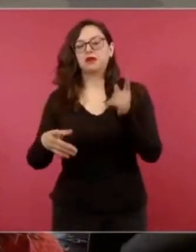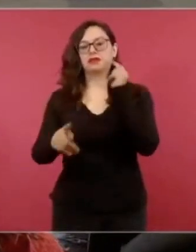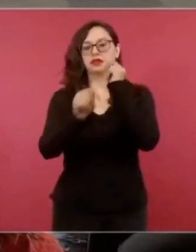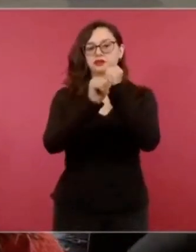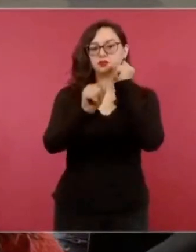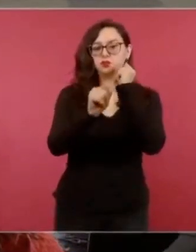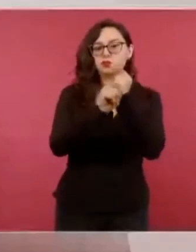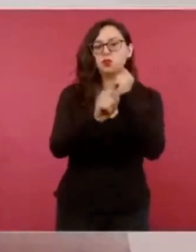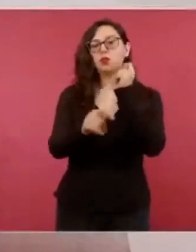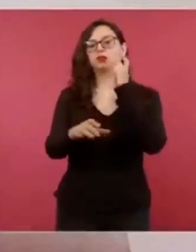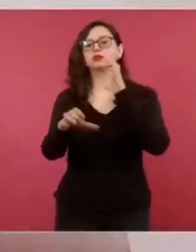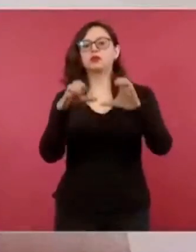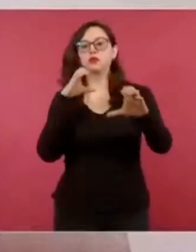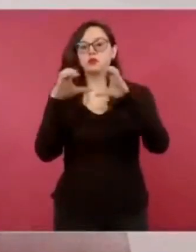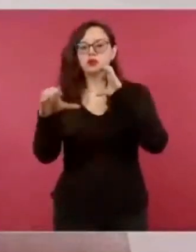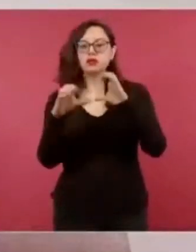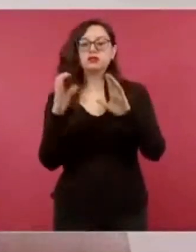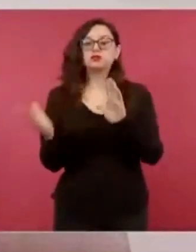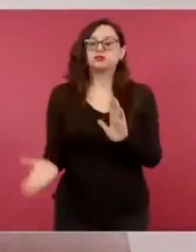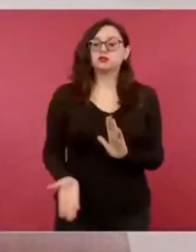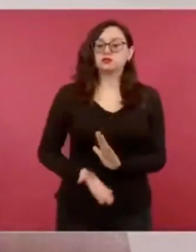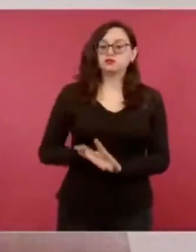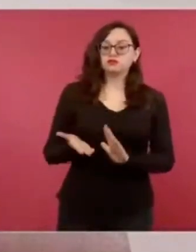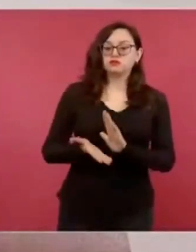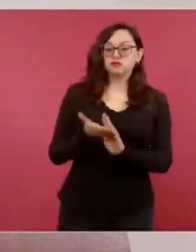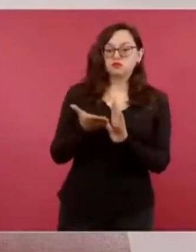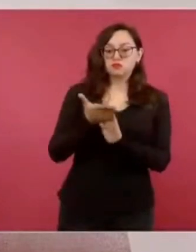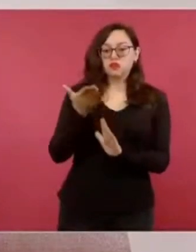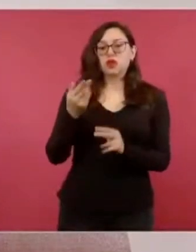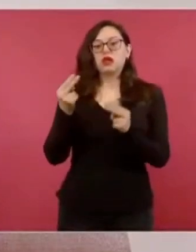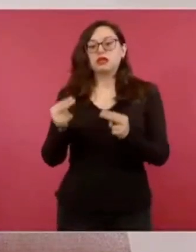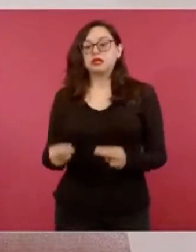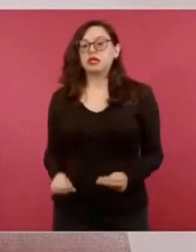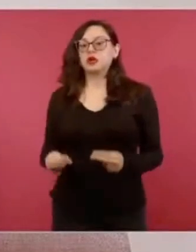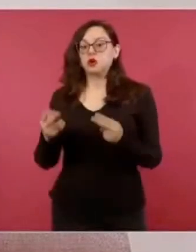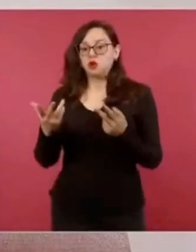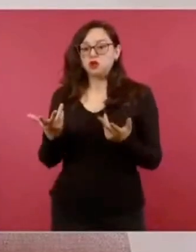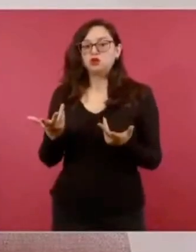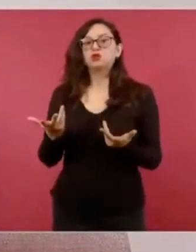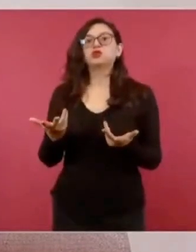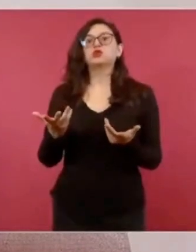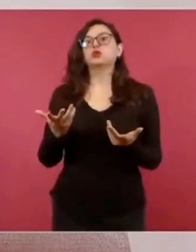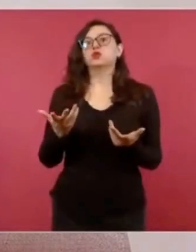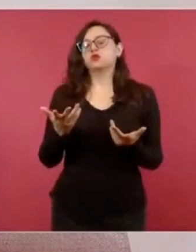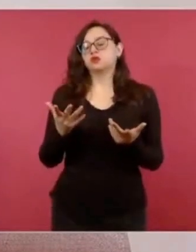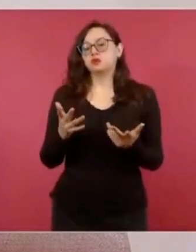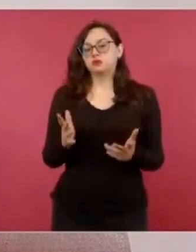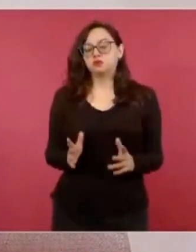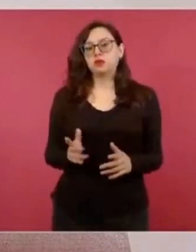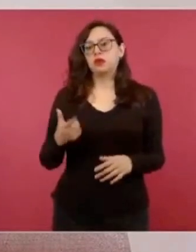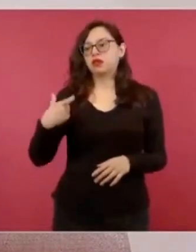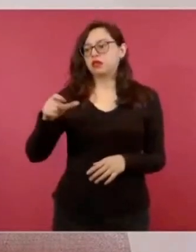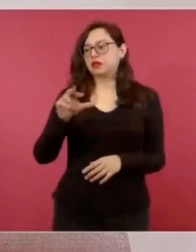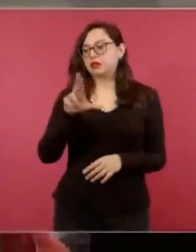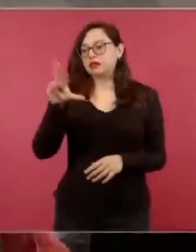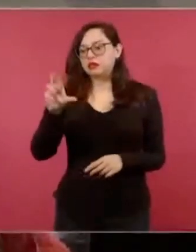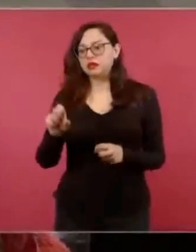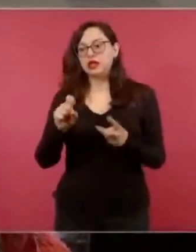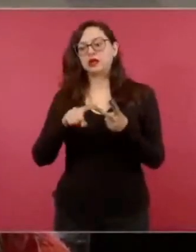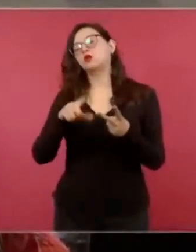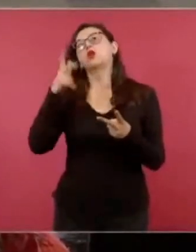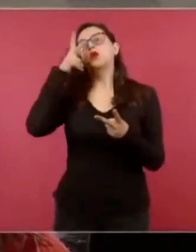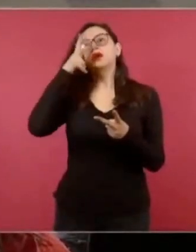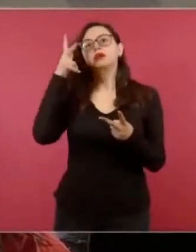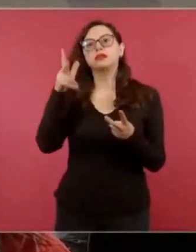y comercio, estados que están por encima del promedio, tenemos a Quintana Roo, Hidalgo y el Estado de México.